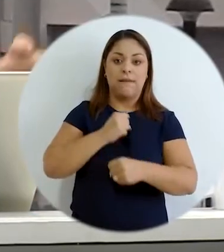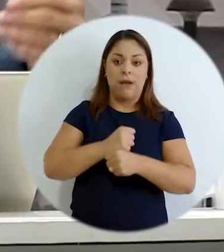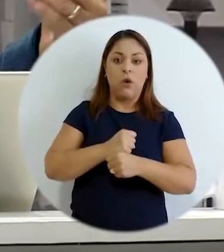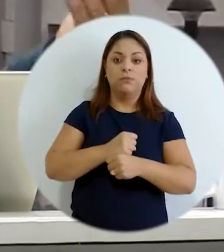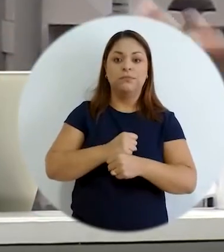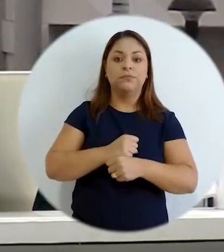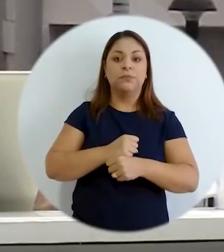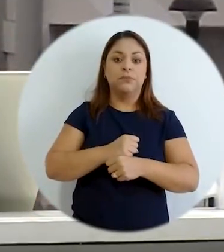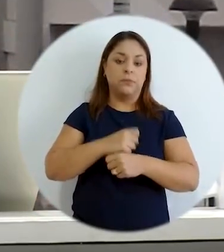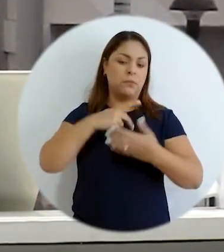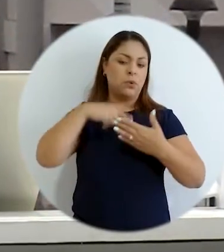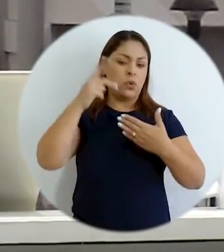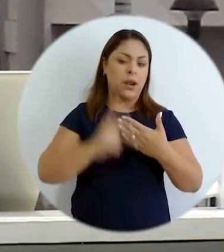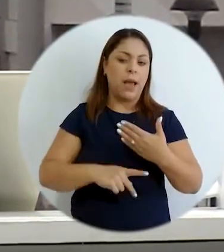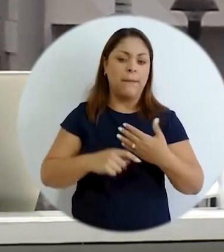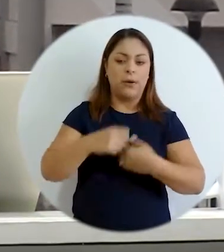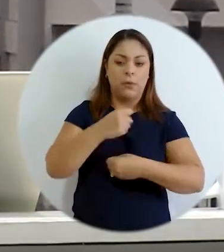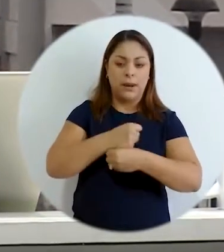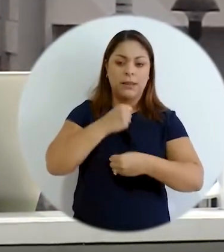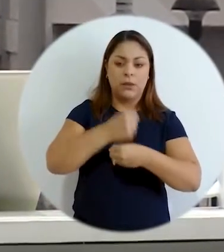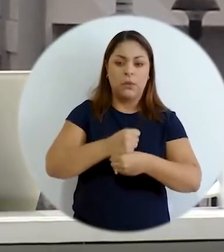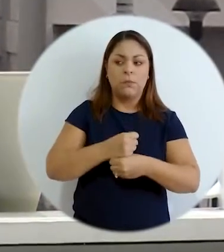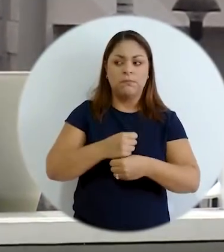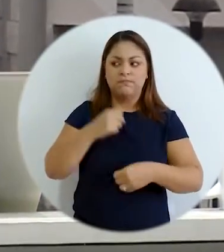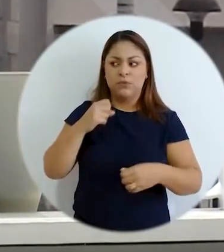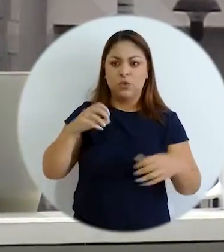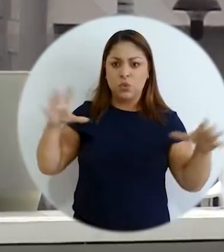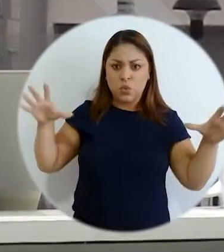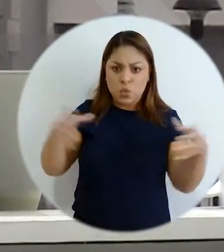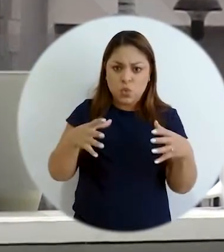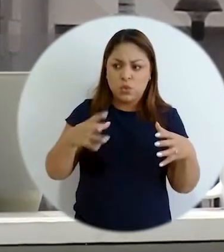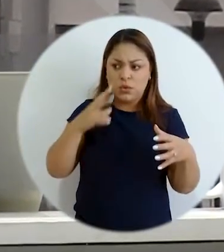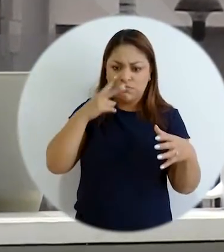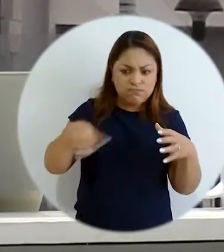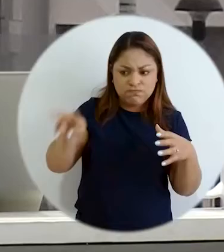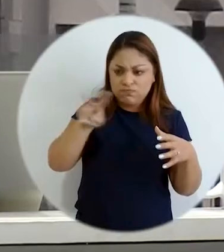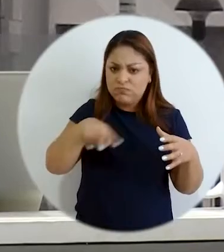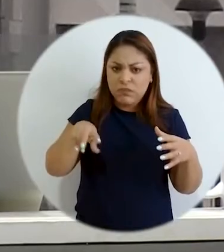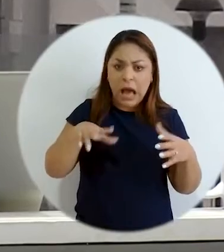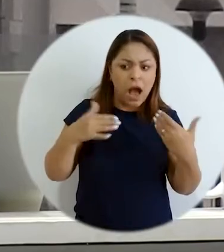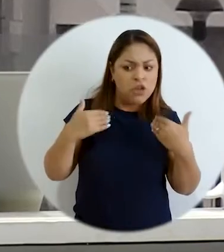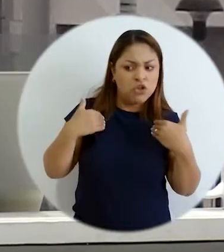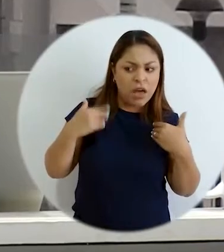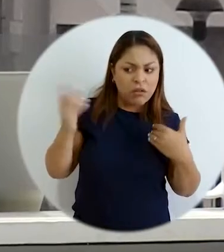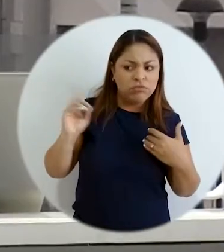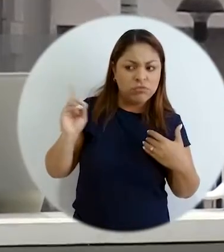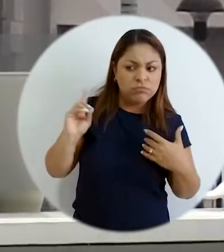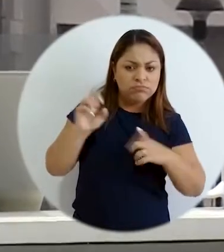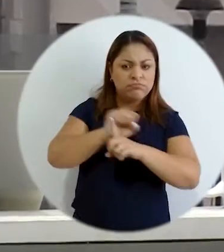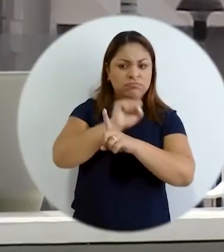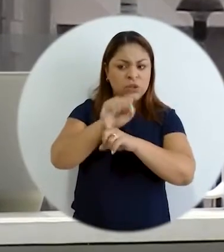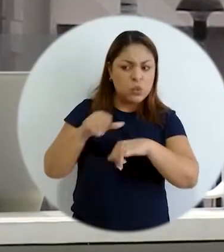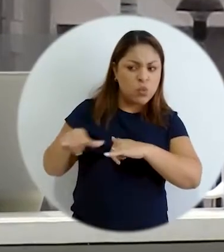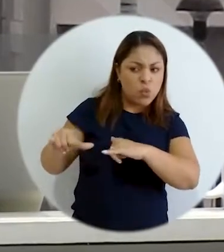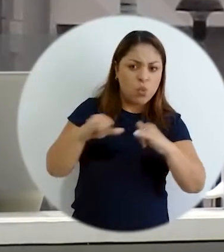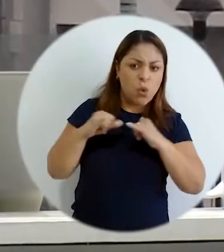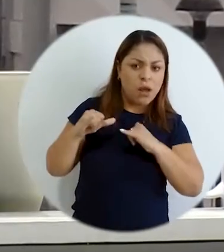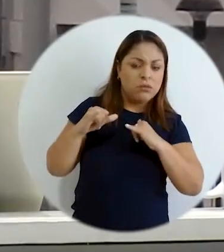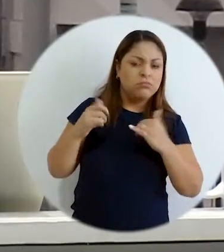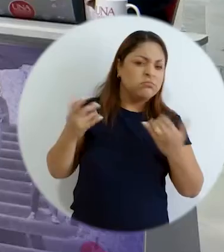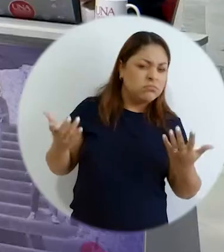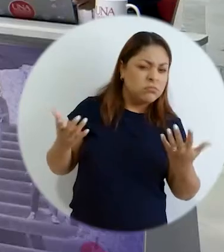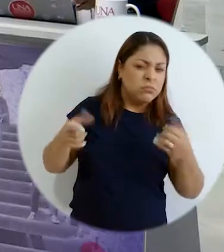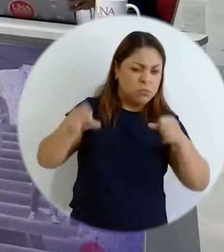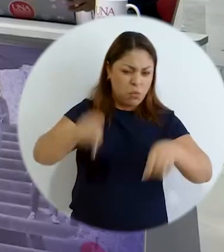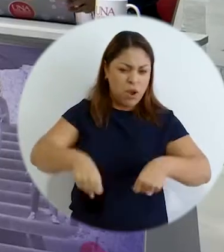trabajo nuestros programas nuestros planes operativos ver conjuntamente donde hay situaciones iguales homogéneas